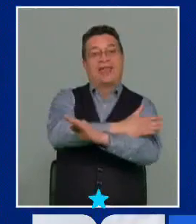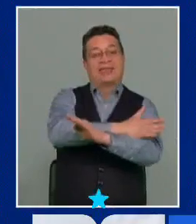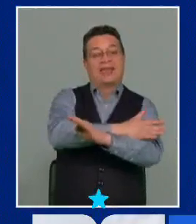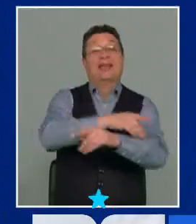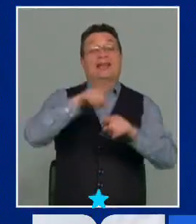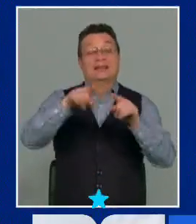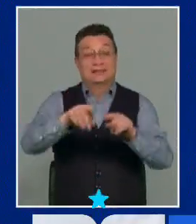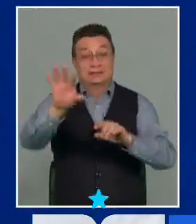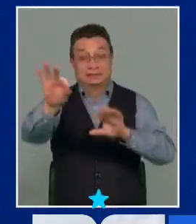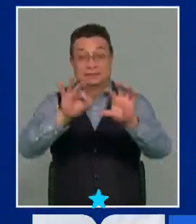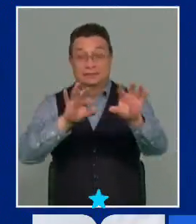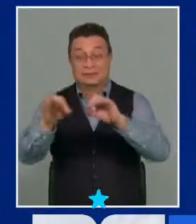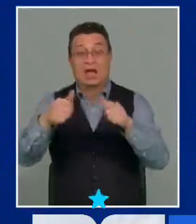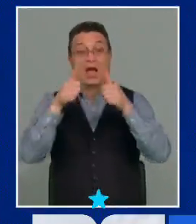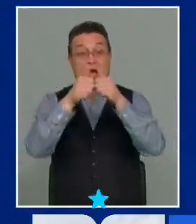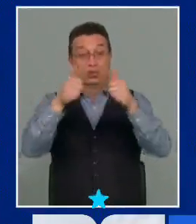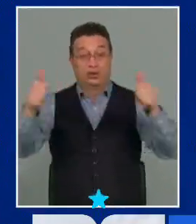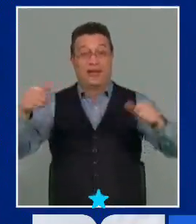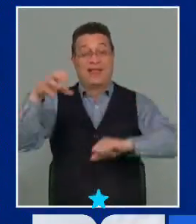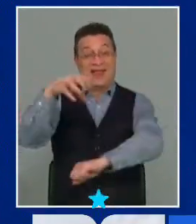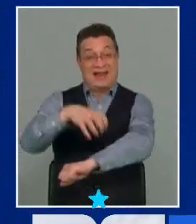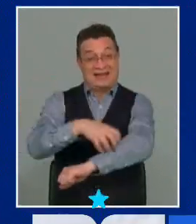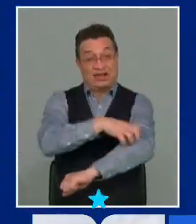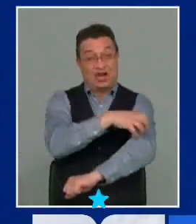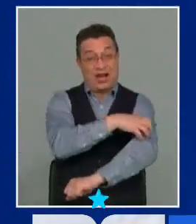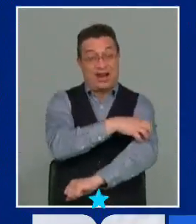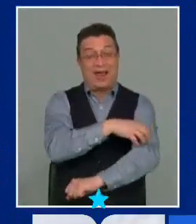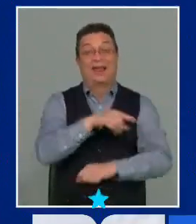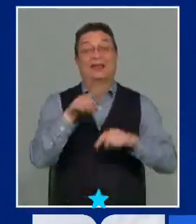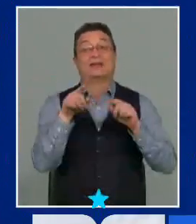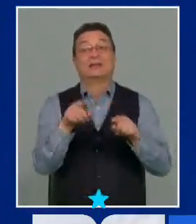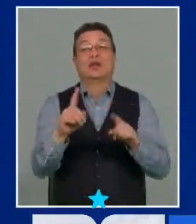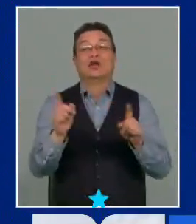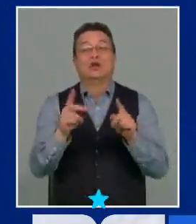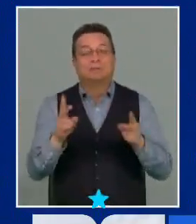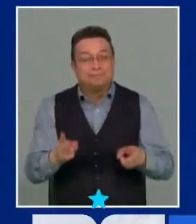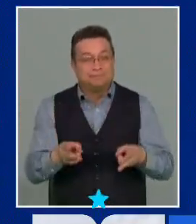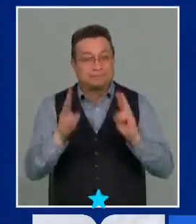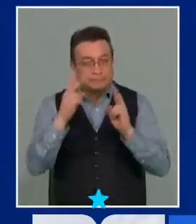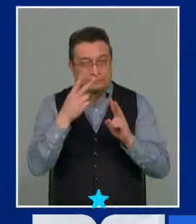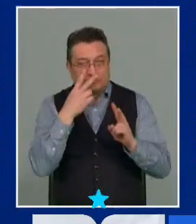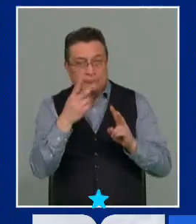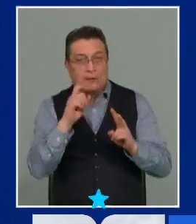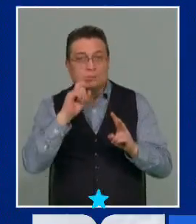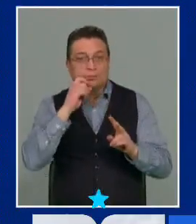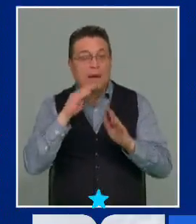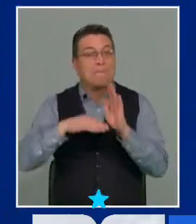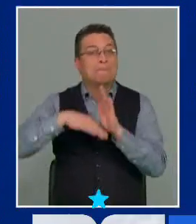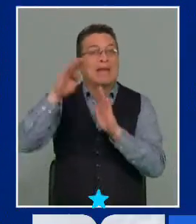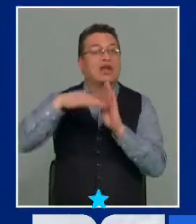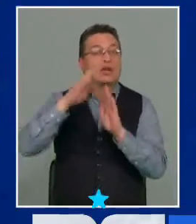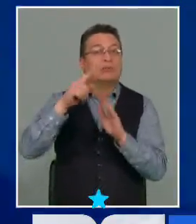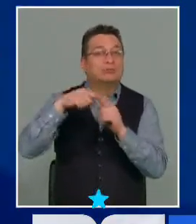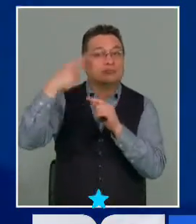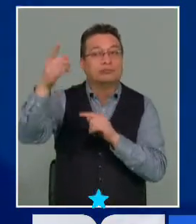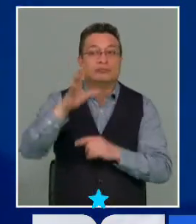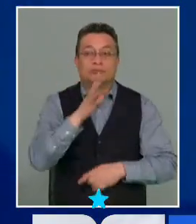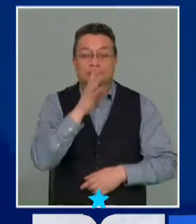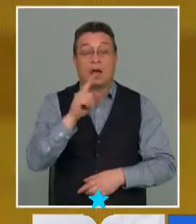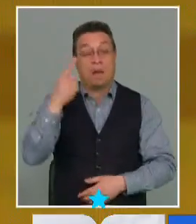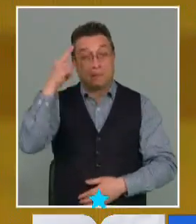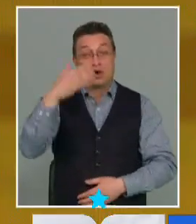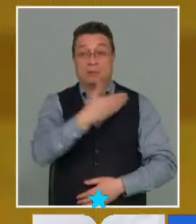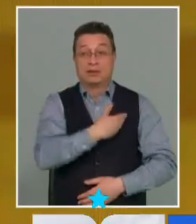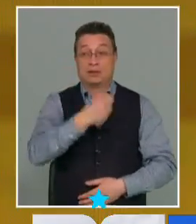elección que se elige con las autoridades regionales no permite previsualizar quién va a tener la mayoría en el año siguiente. Pero el Presidente Boric